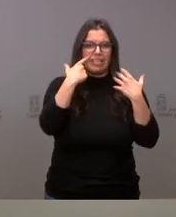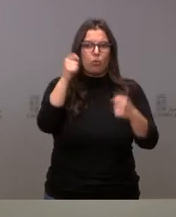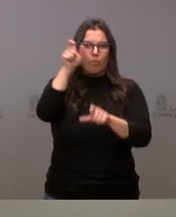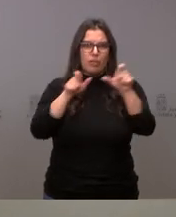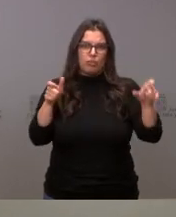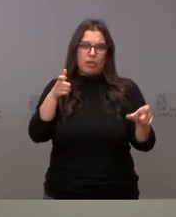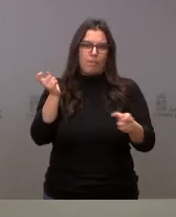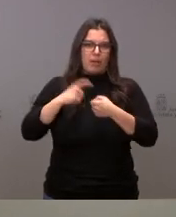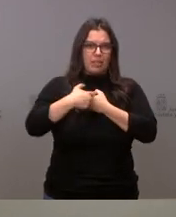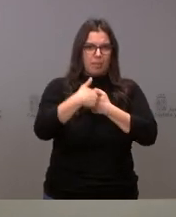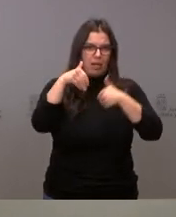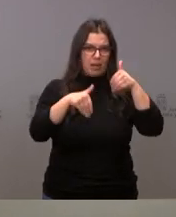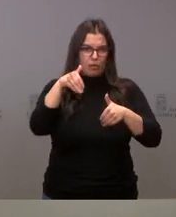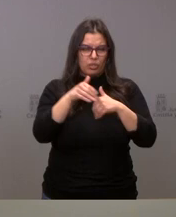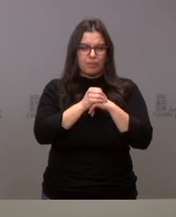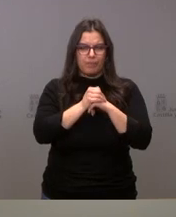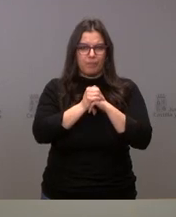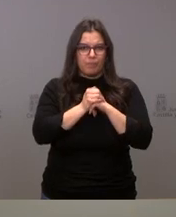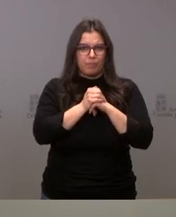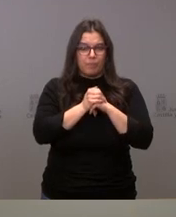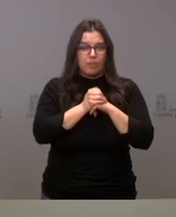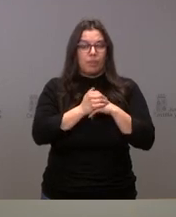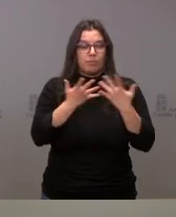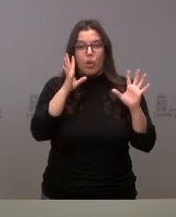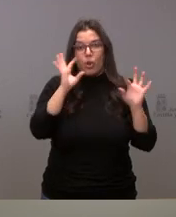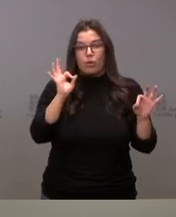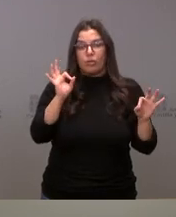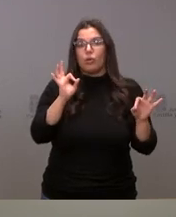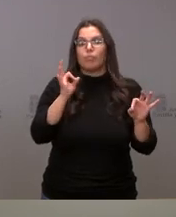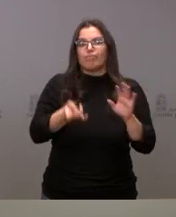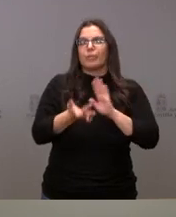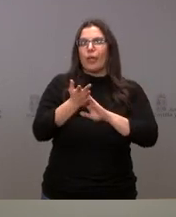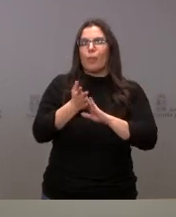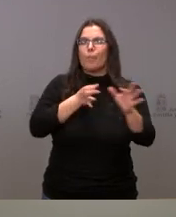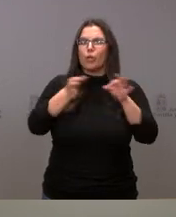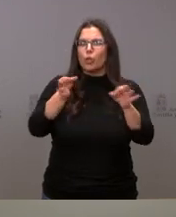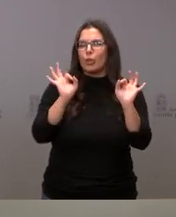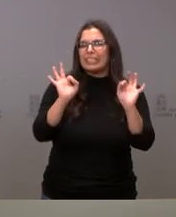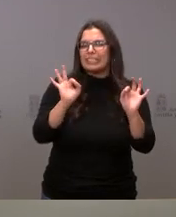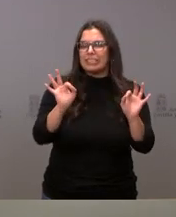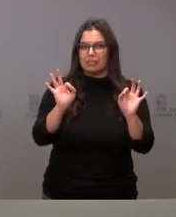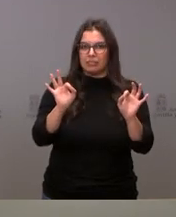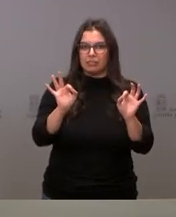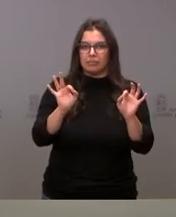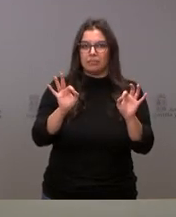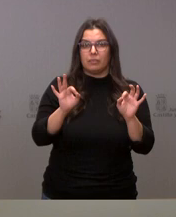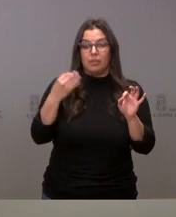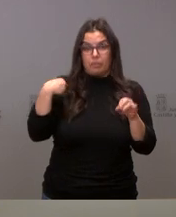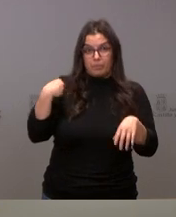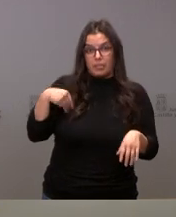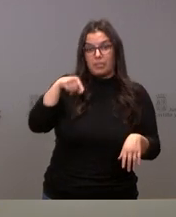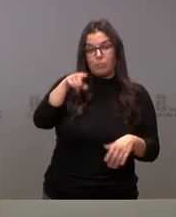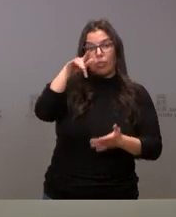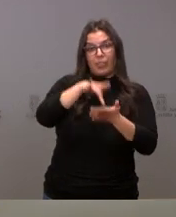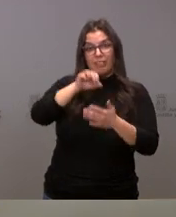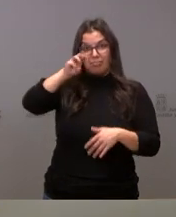esta cita electoral y, evidentemente, desarrollando un protocolo específico que será aplicado ese día de la jornada electoral